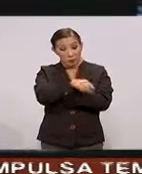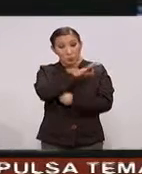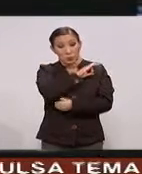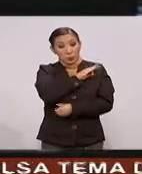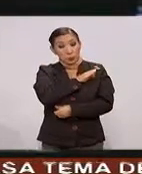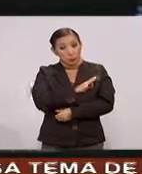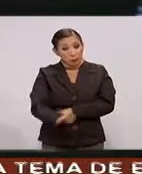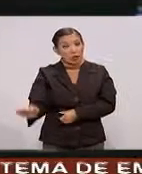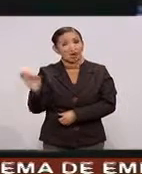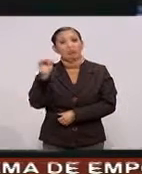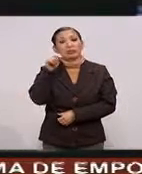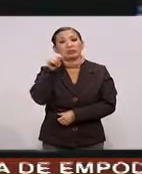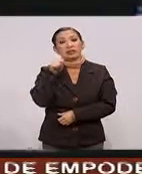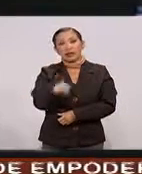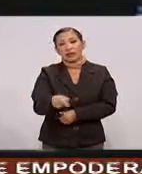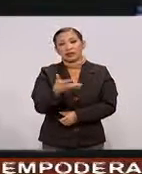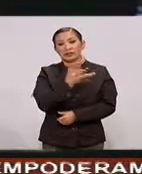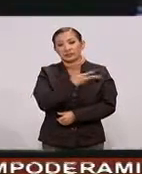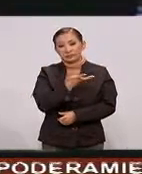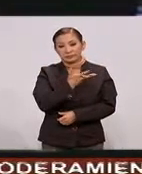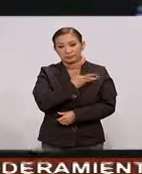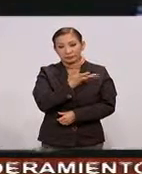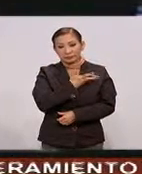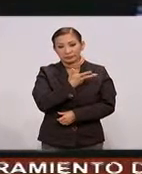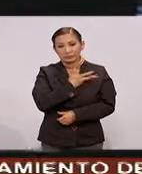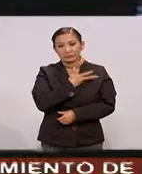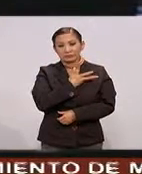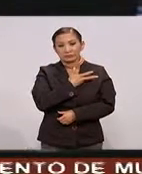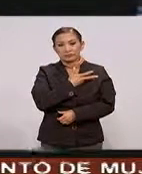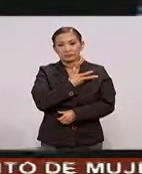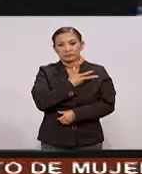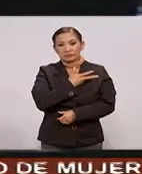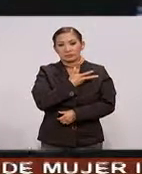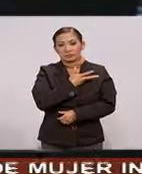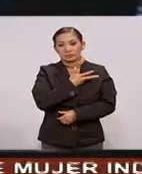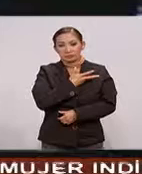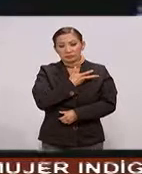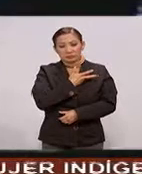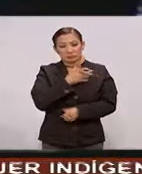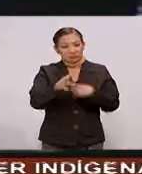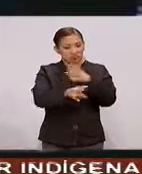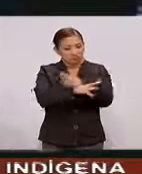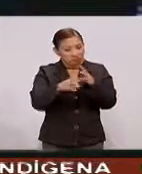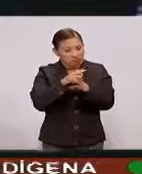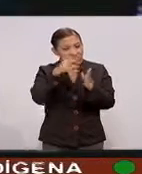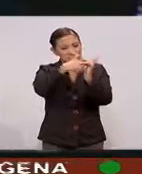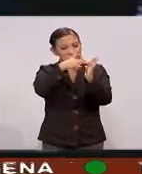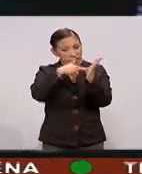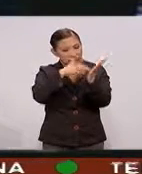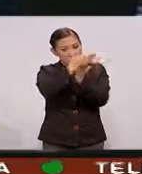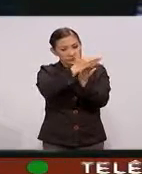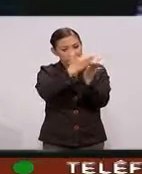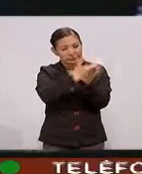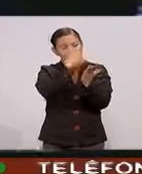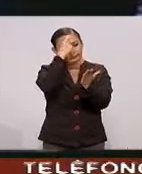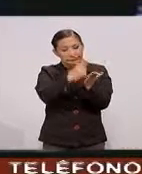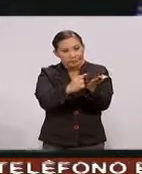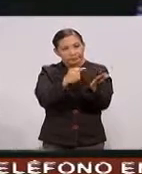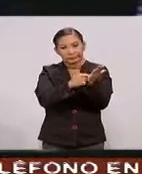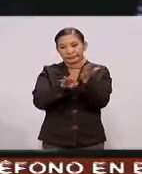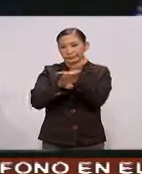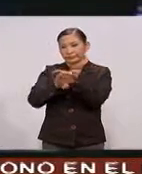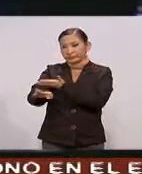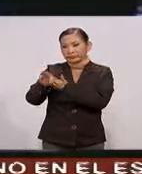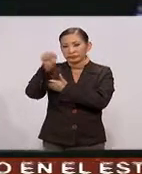De que tenga Los instrumentos Y las medidas Adecuadas Para